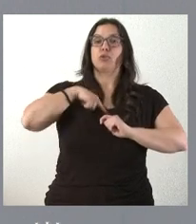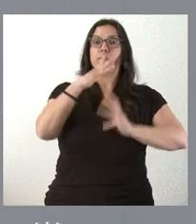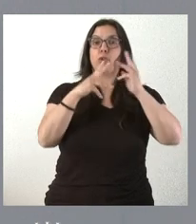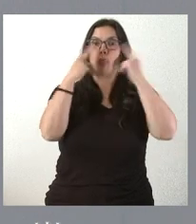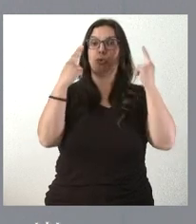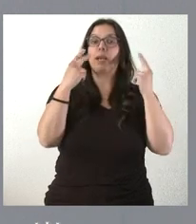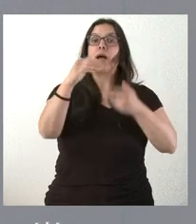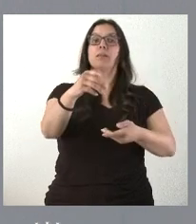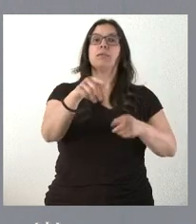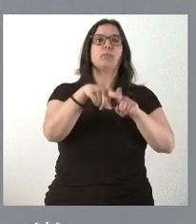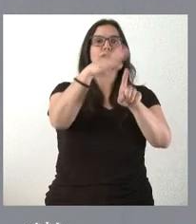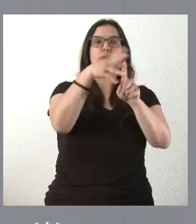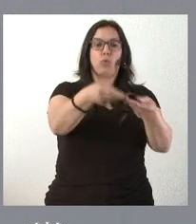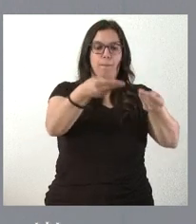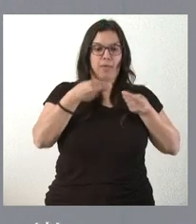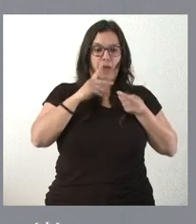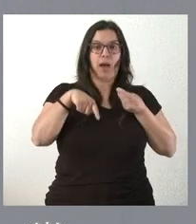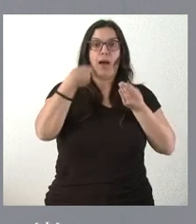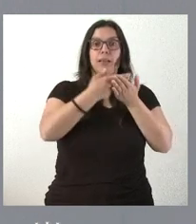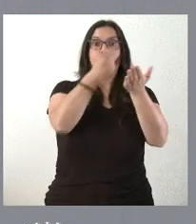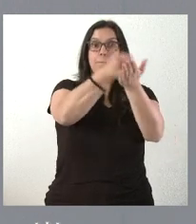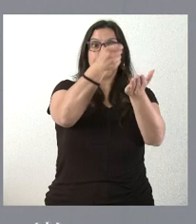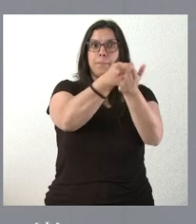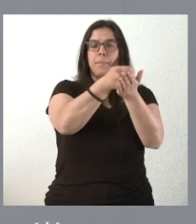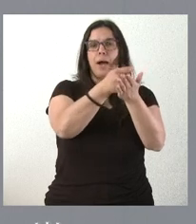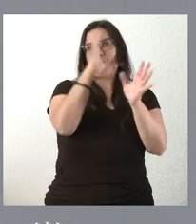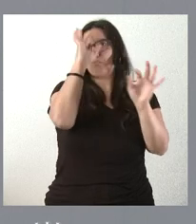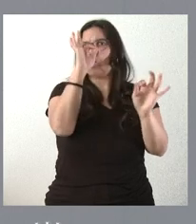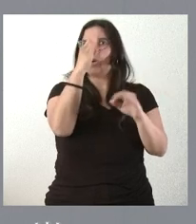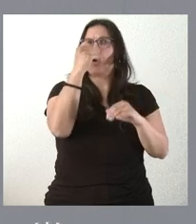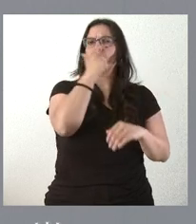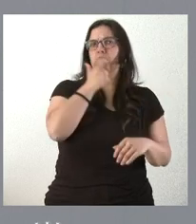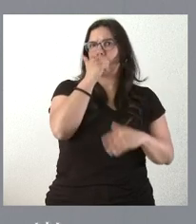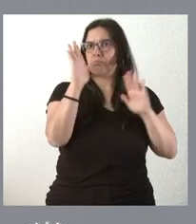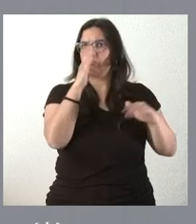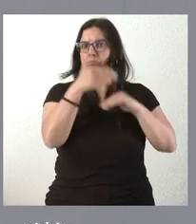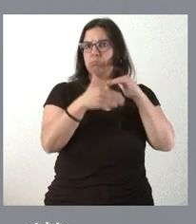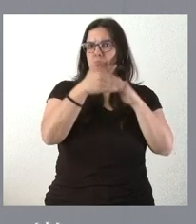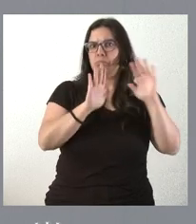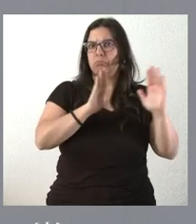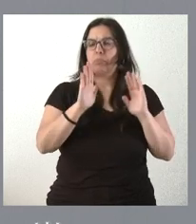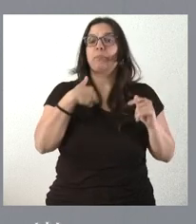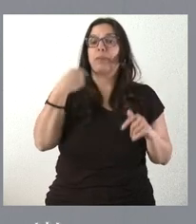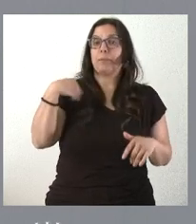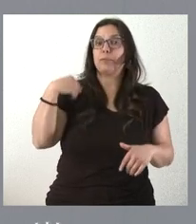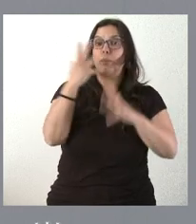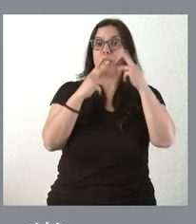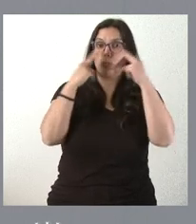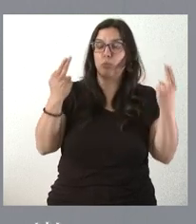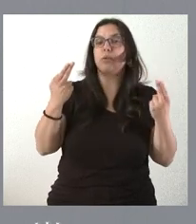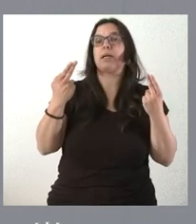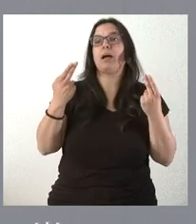momento de la presentación de la factura hasta el ingreso de esas cantidades en su cuenta, y que este periodo es el que se precisa en el ámbito de la Administración